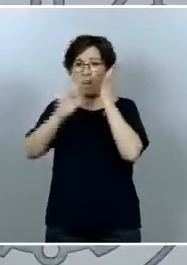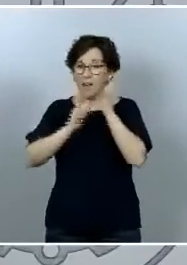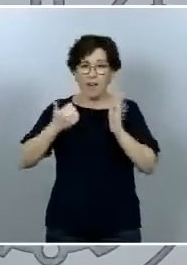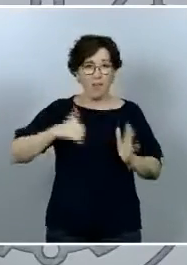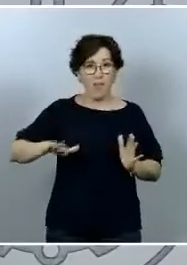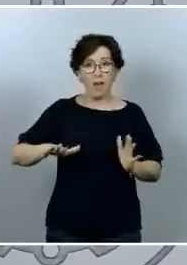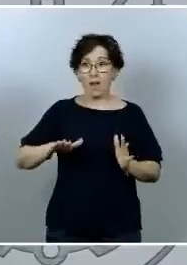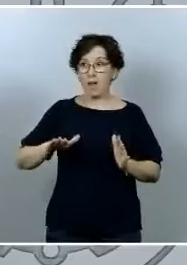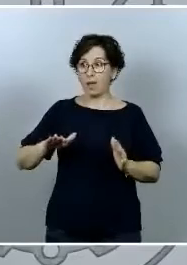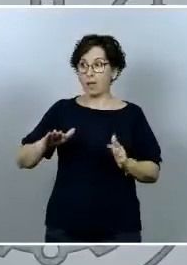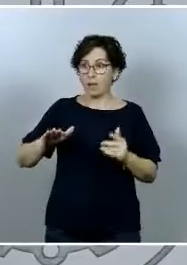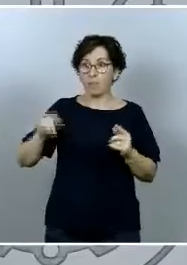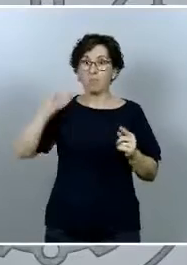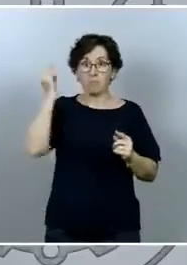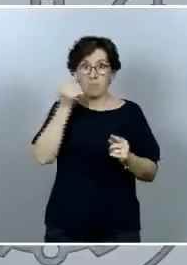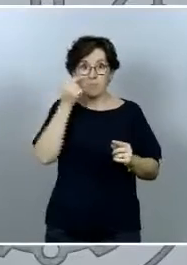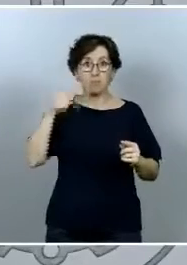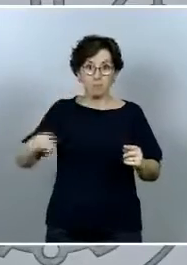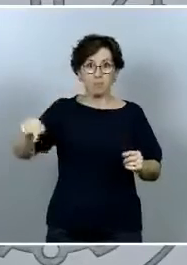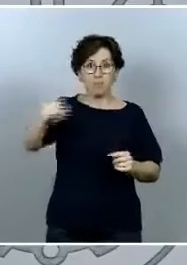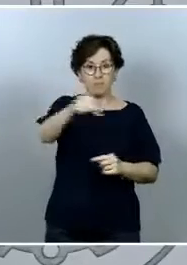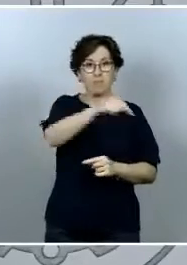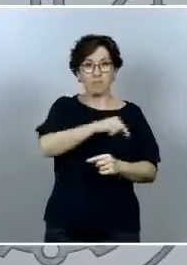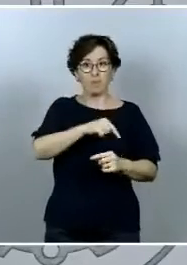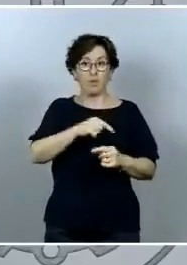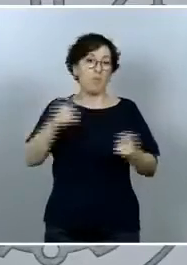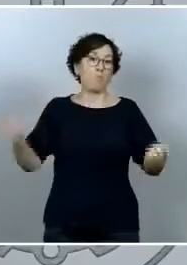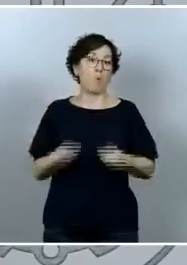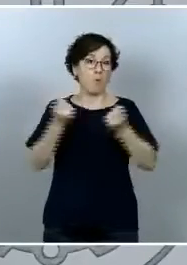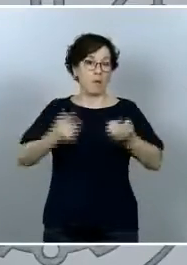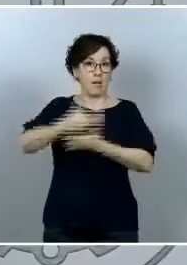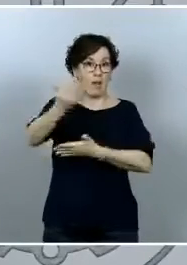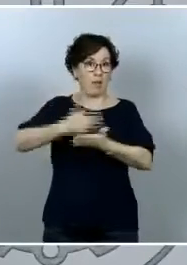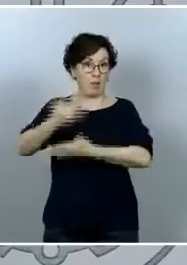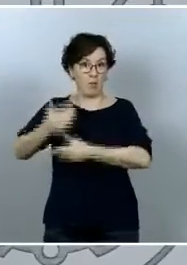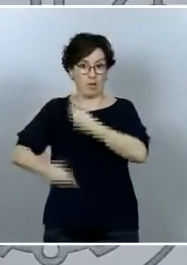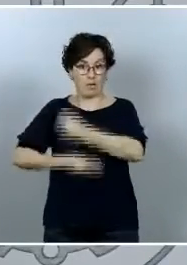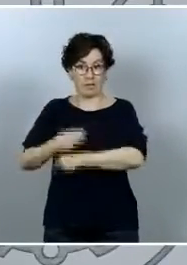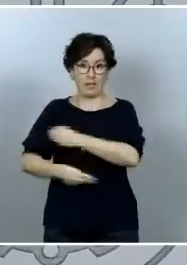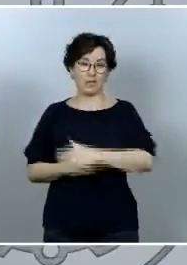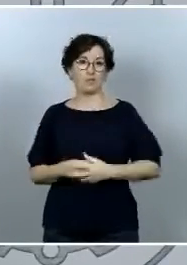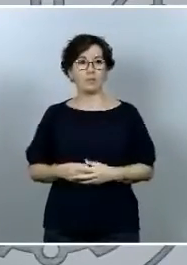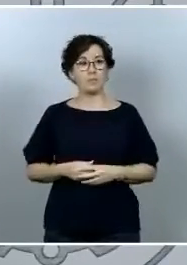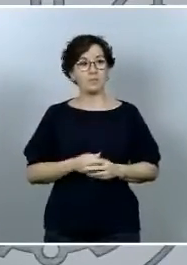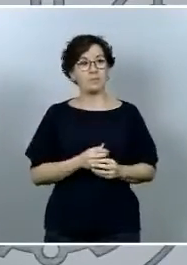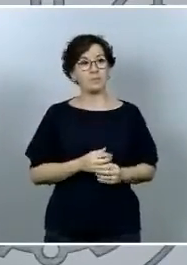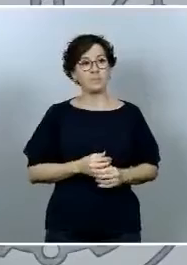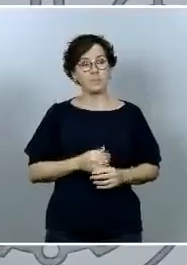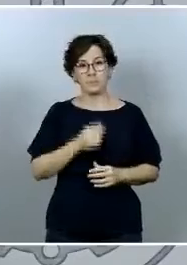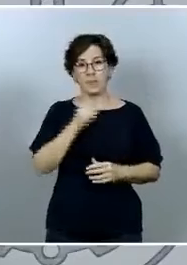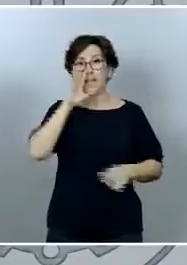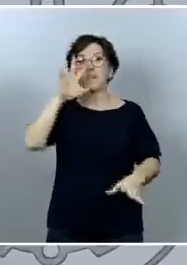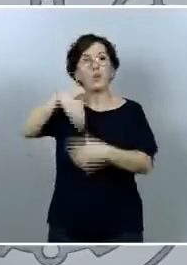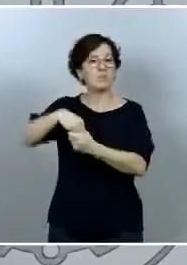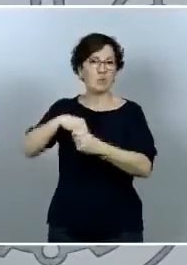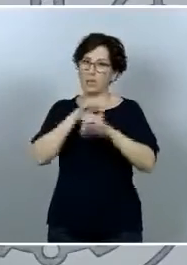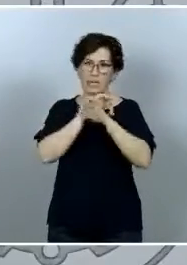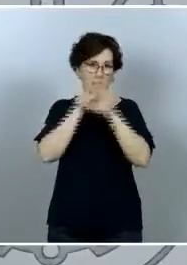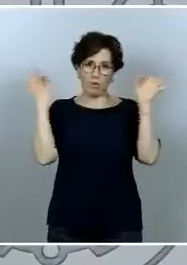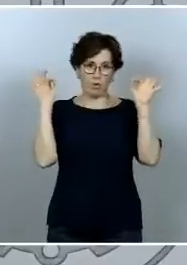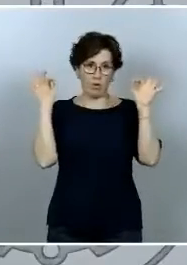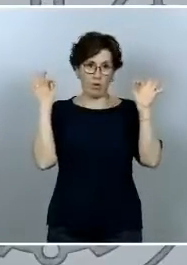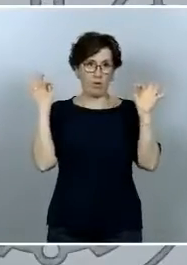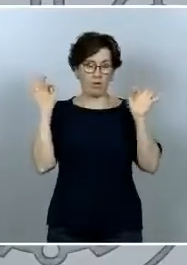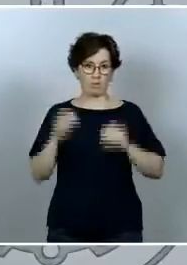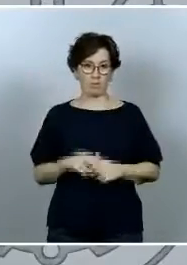conociendo por las publicaciones que se han producido a lo largo de estos días intromisión ninguna insisto en esta en esta